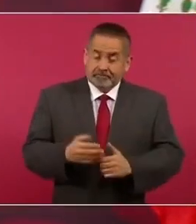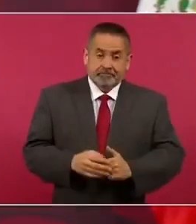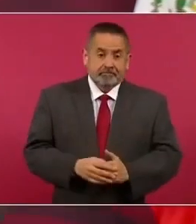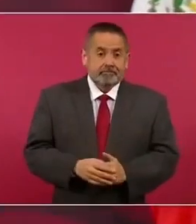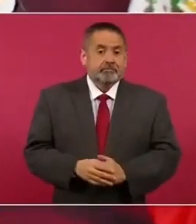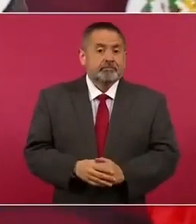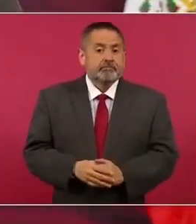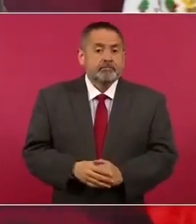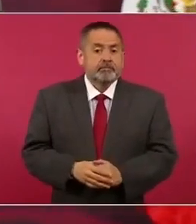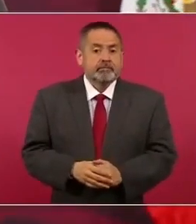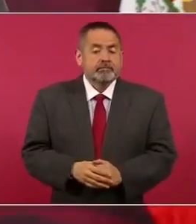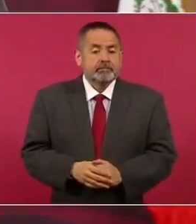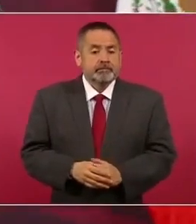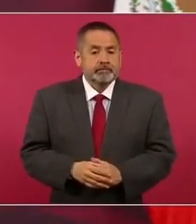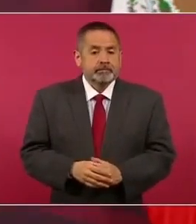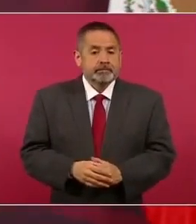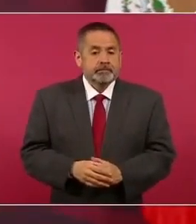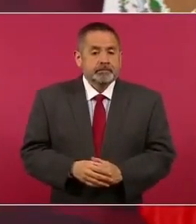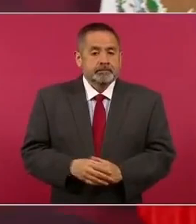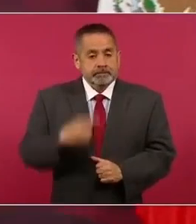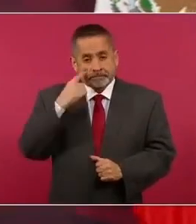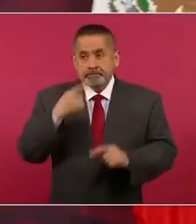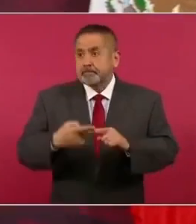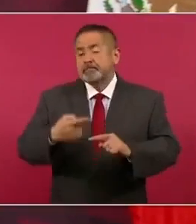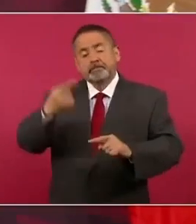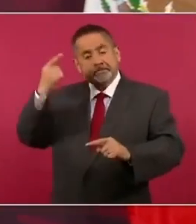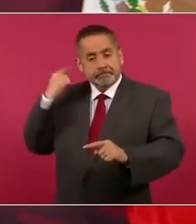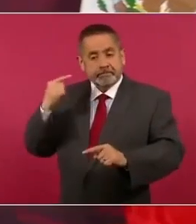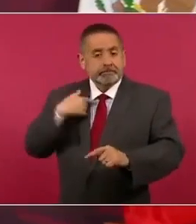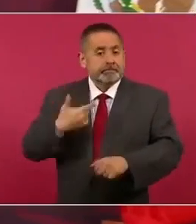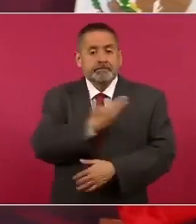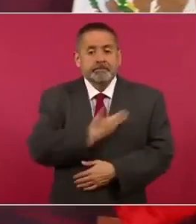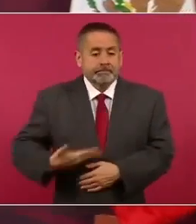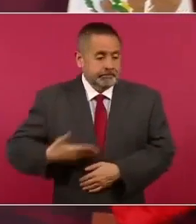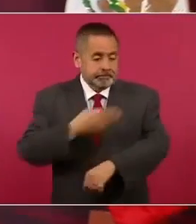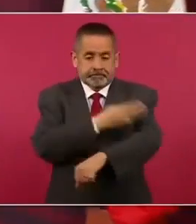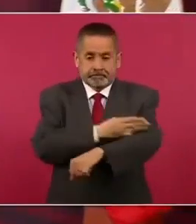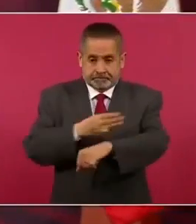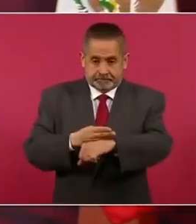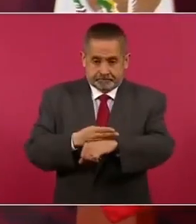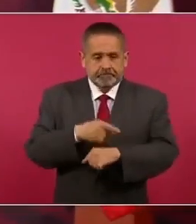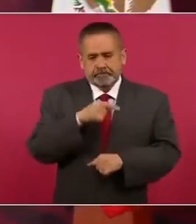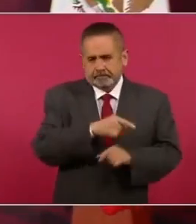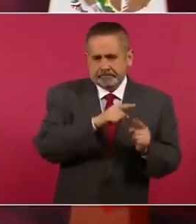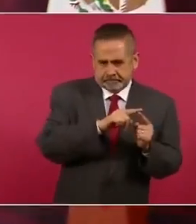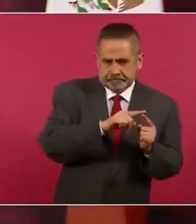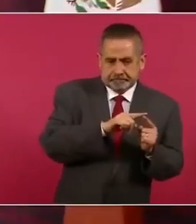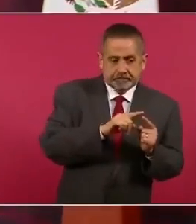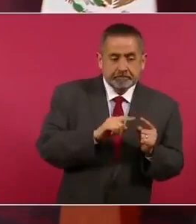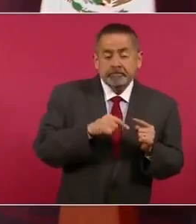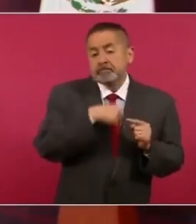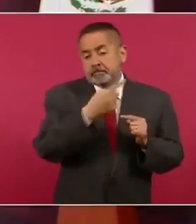desde la época del presidente Madero no se atacaba tanto a un presidente